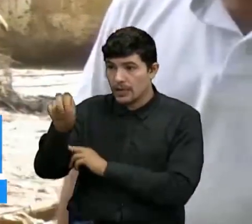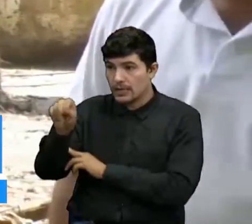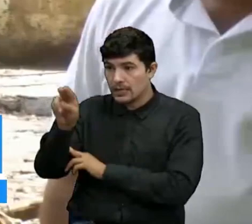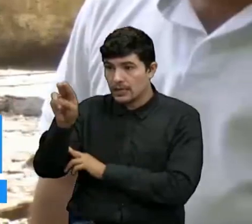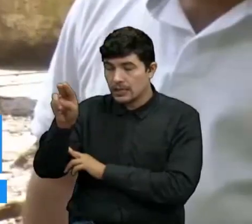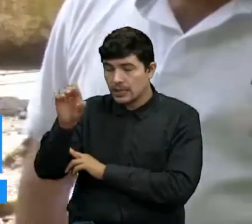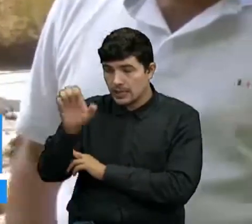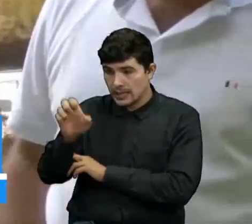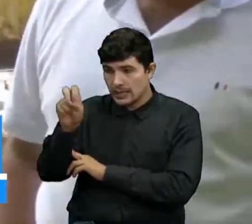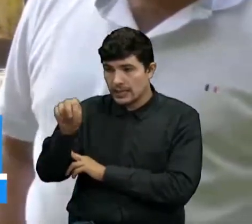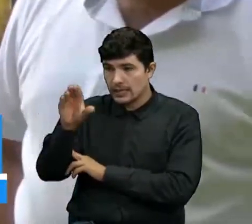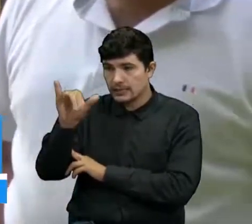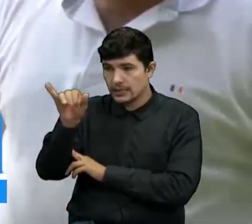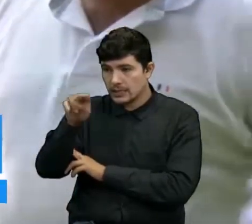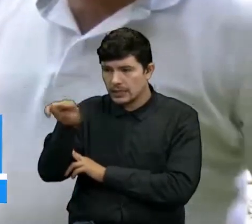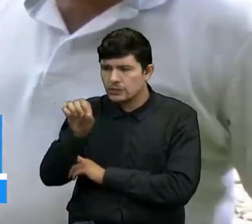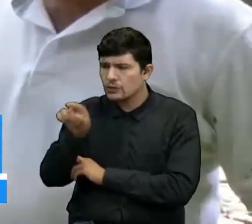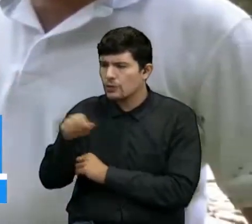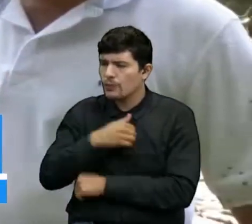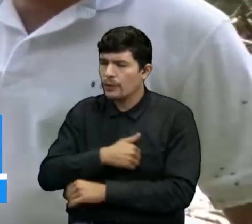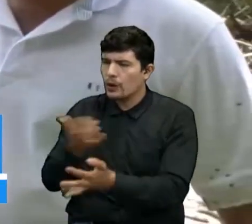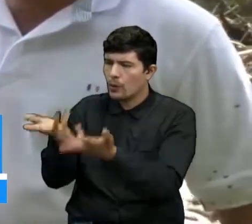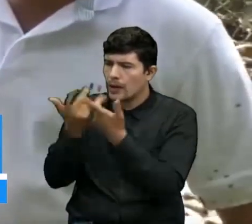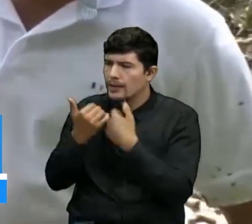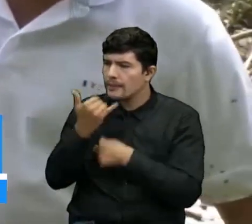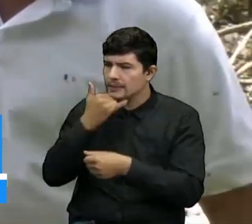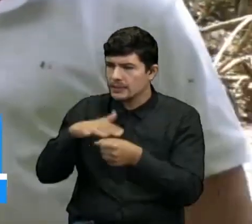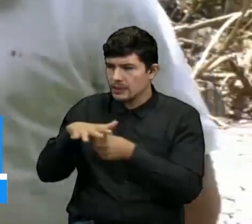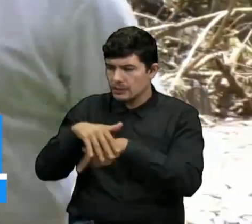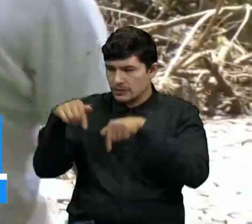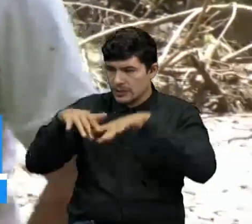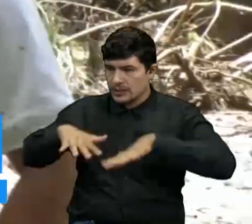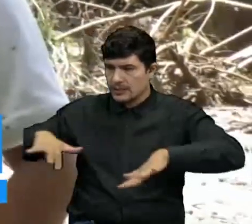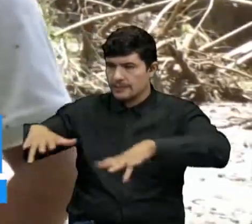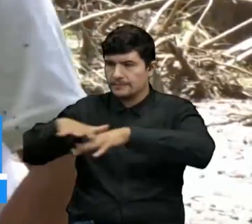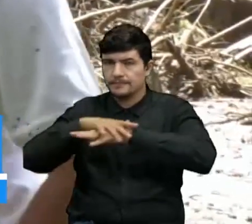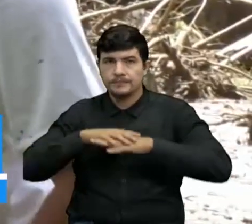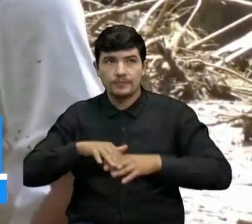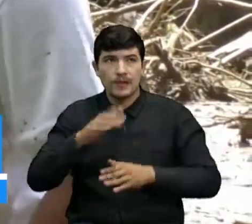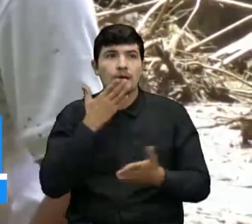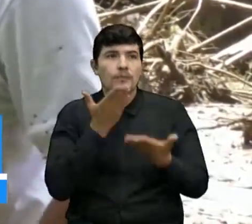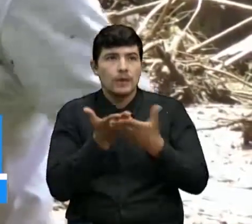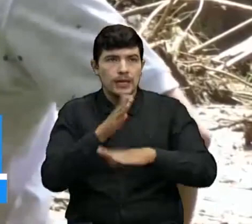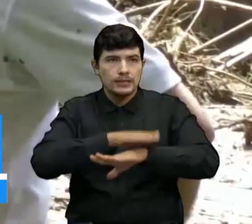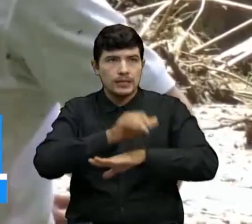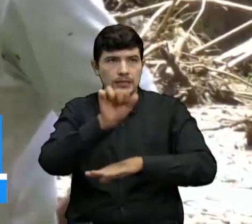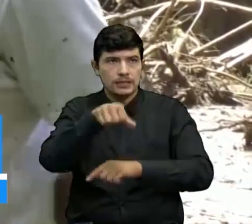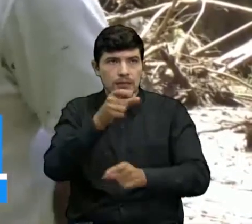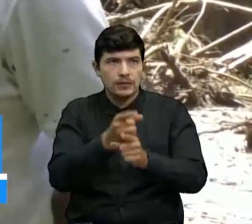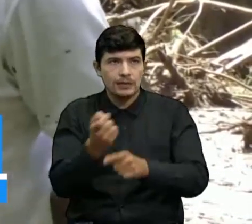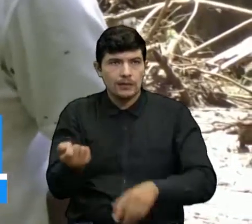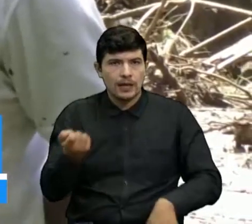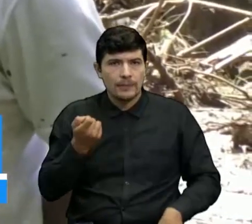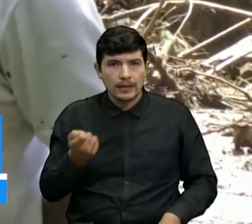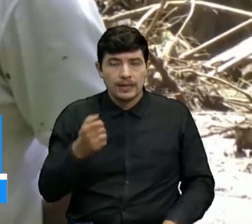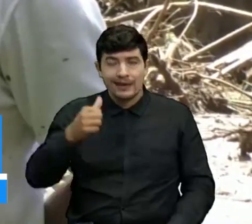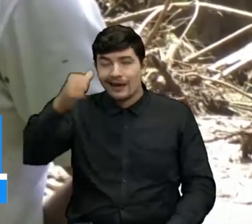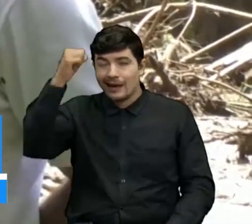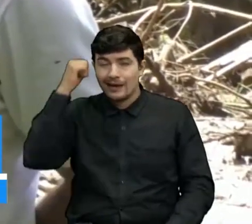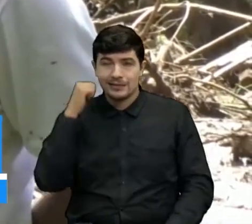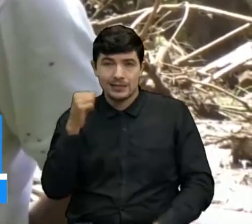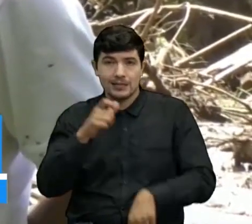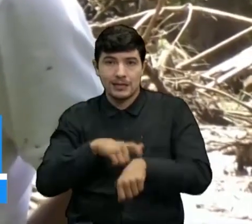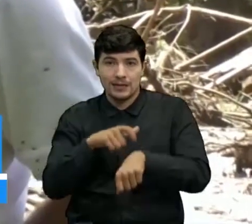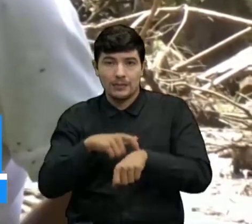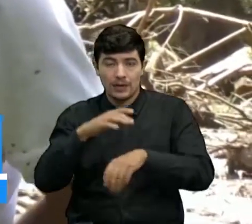bienvenido a Oriente Noticias y hablemos respecto de esta situación que ocurre en este lugar. Sí, buenas tardes. Pues lamentablemente el día de ayer en horas de